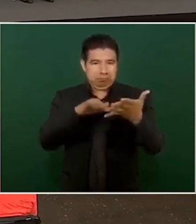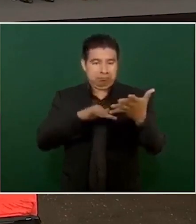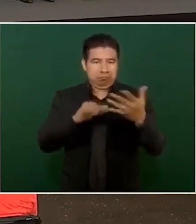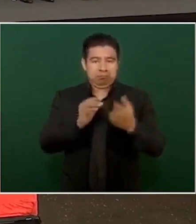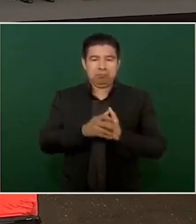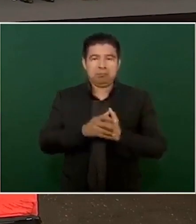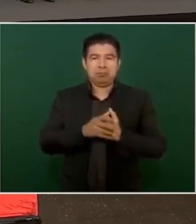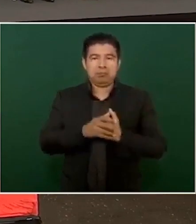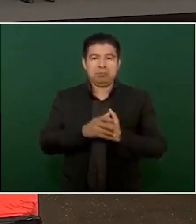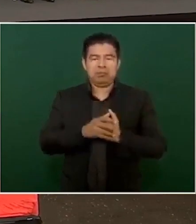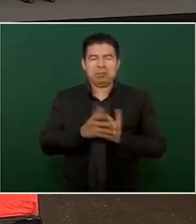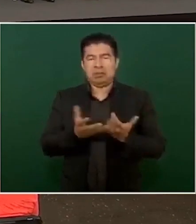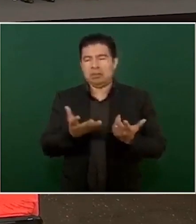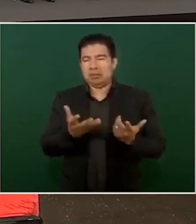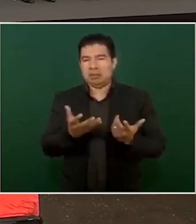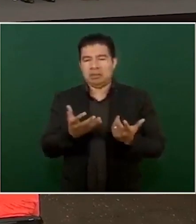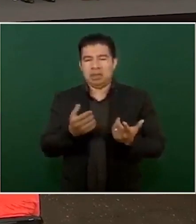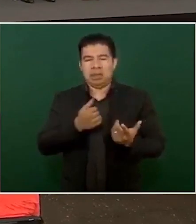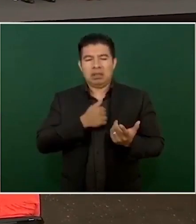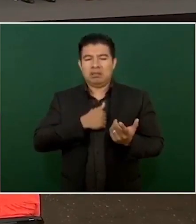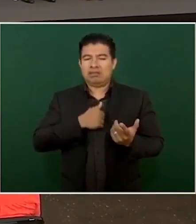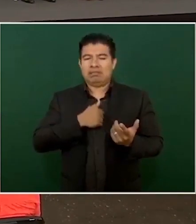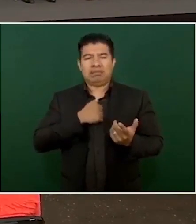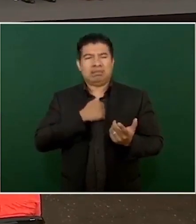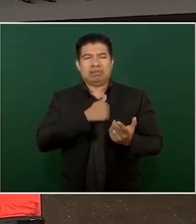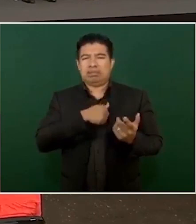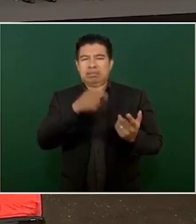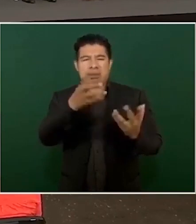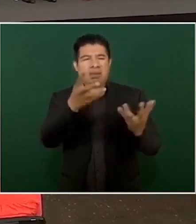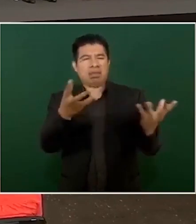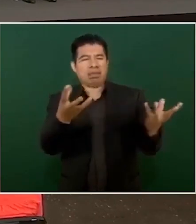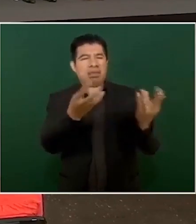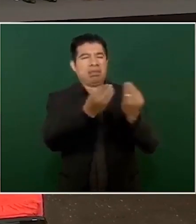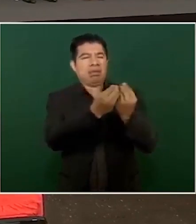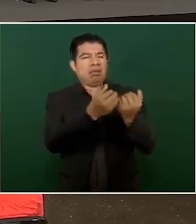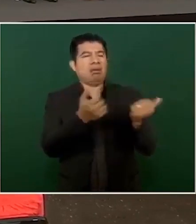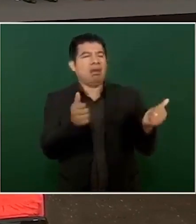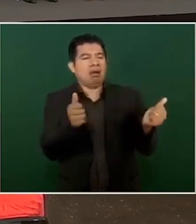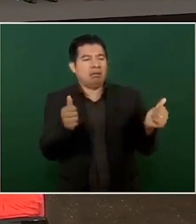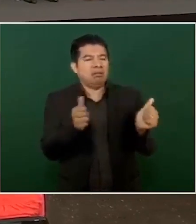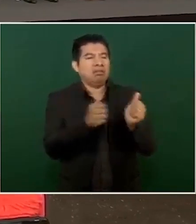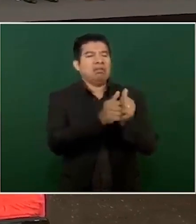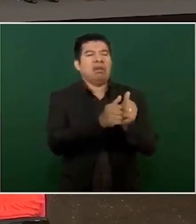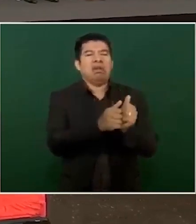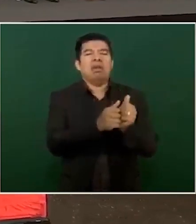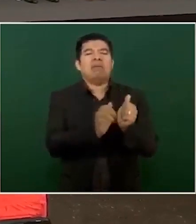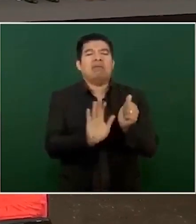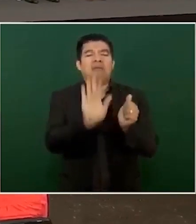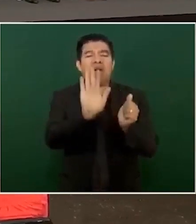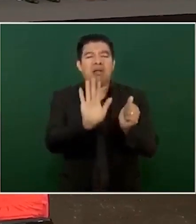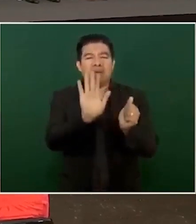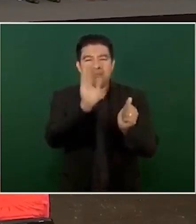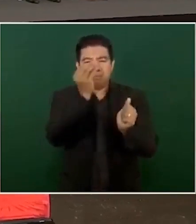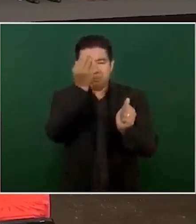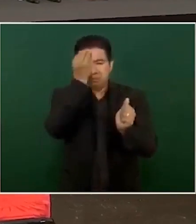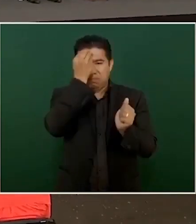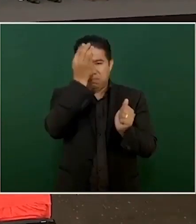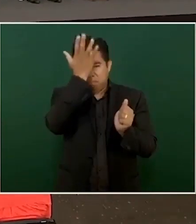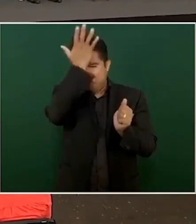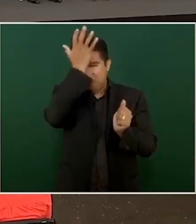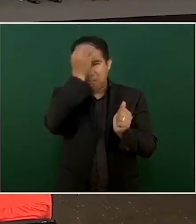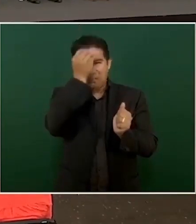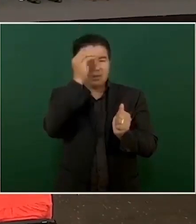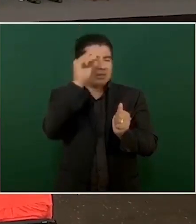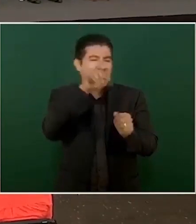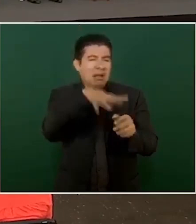Que se sumen Como borregos Uy borregos Y esto no es Ningún insulto